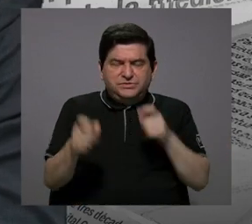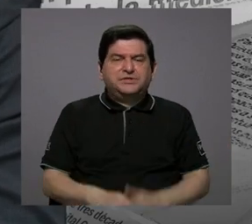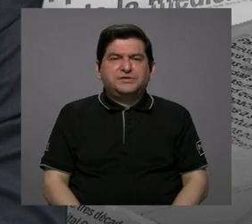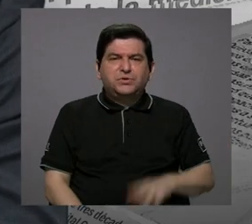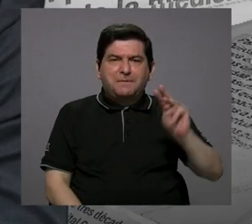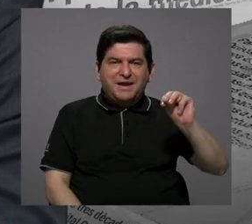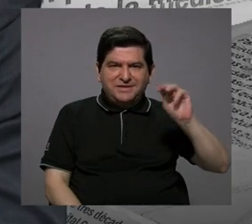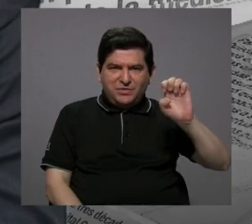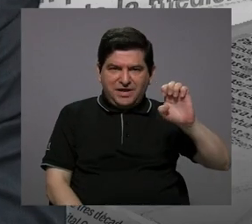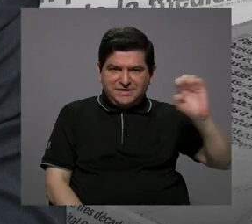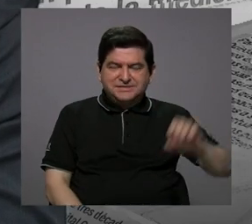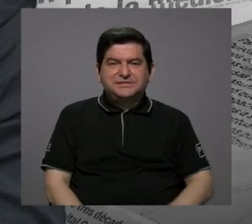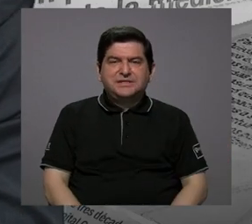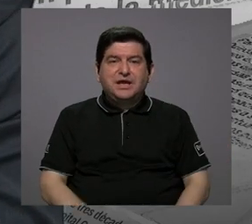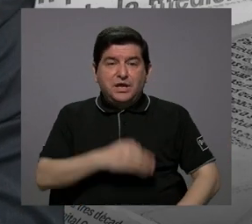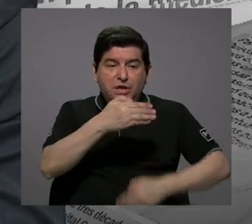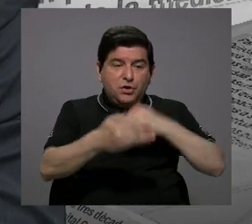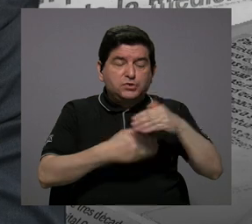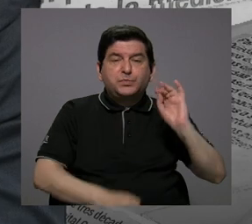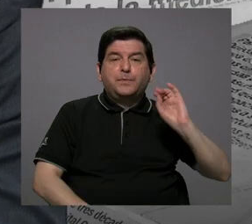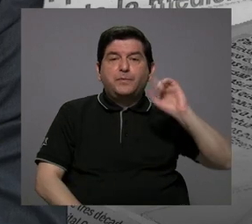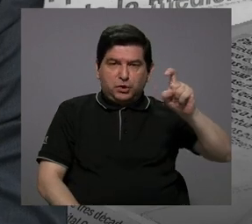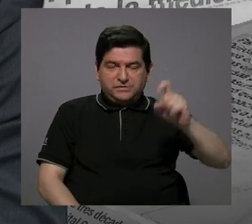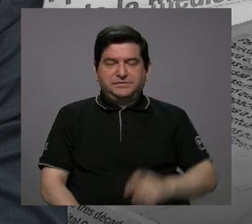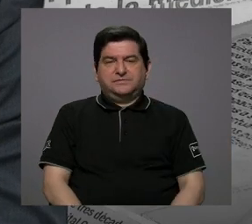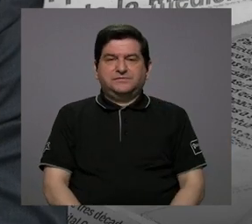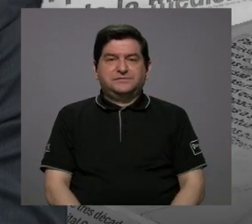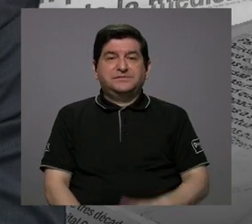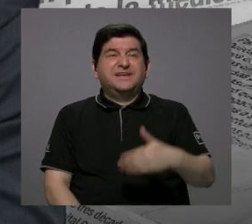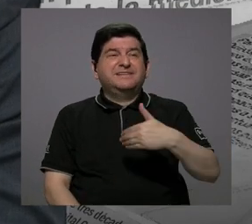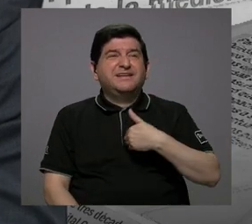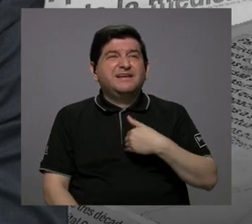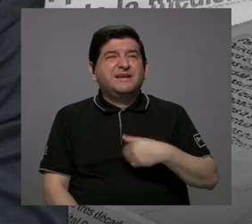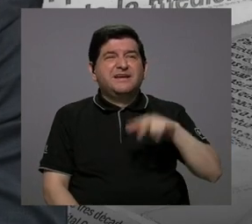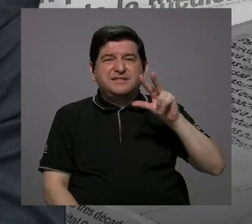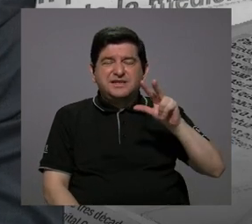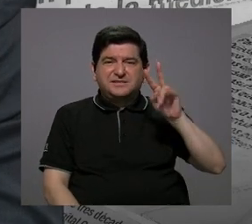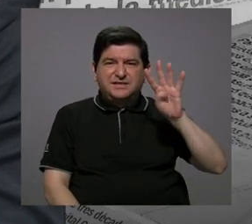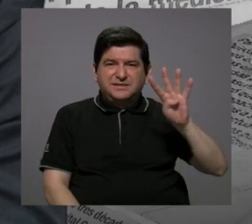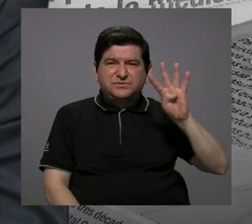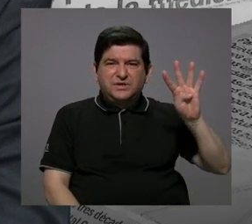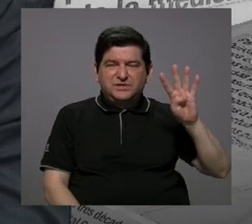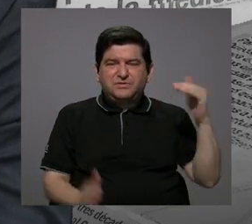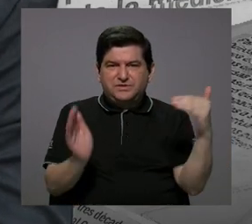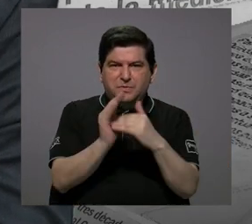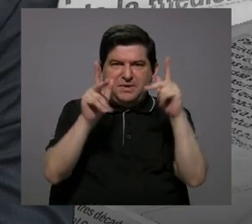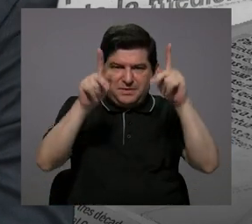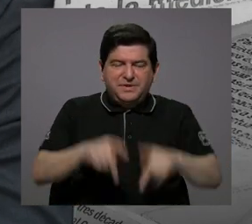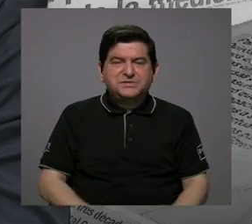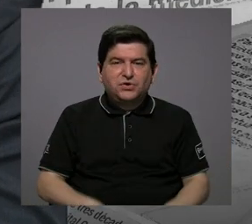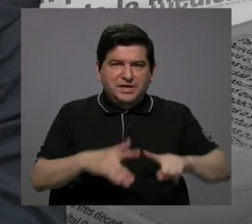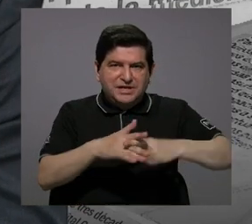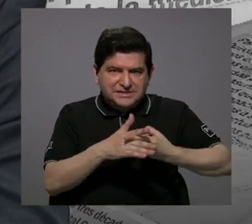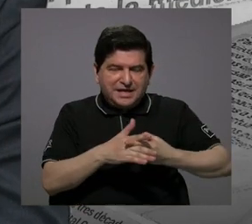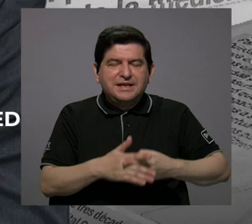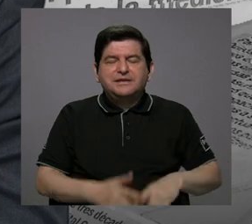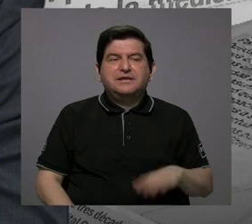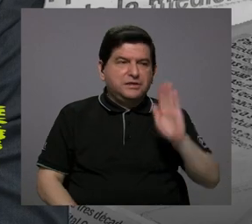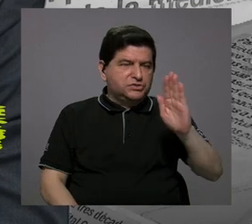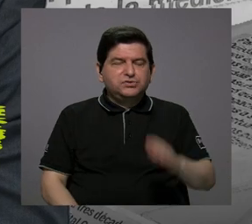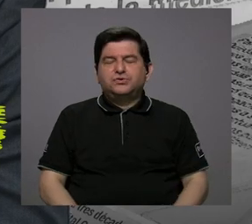a la fecha, los procedimientos diagnósticos. Teníamos 344 mil personas al inicio de su gestión,